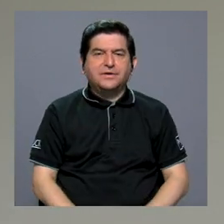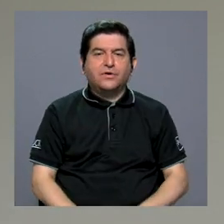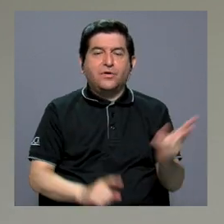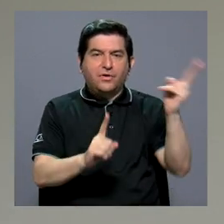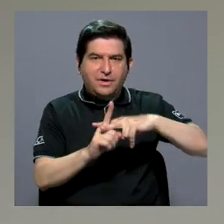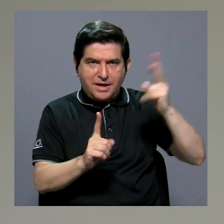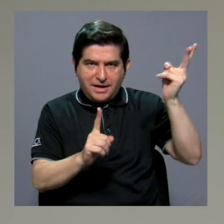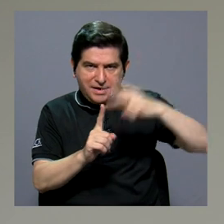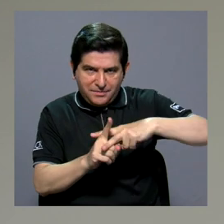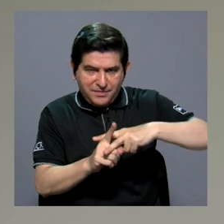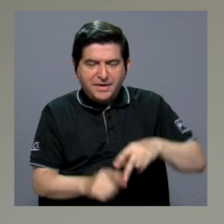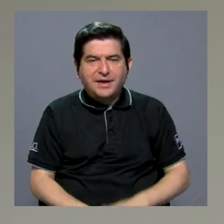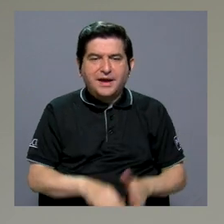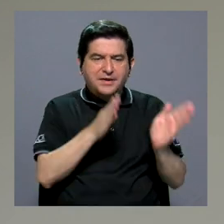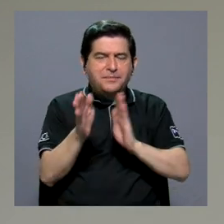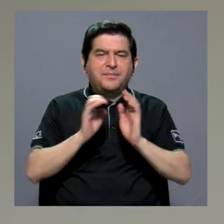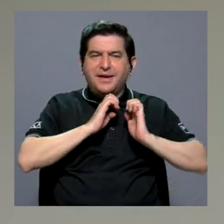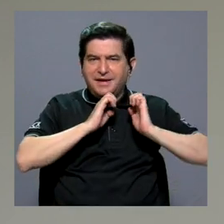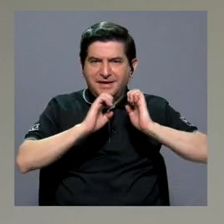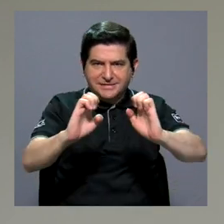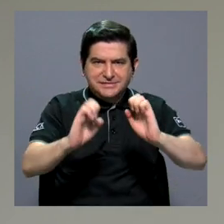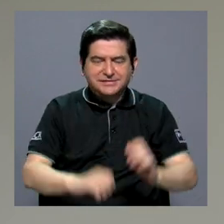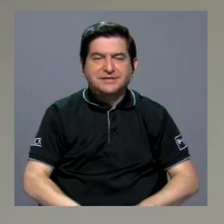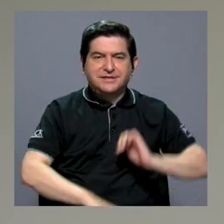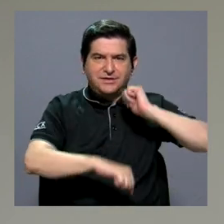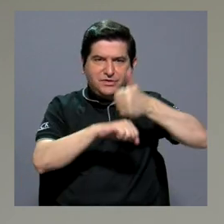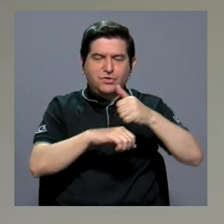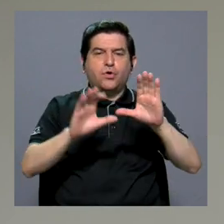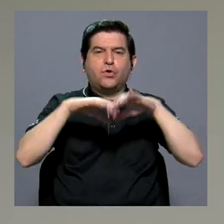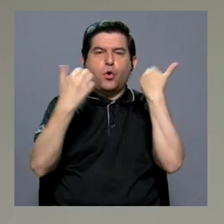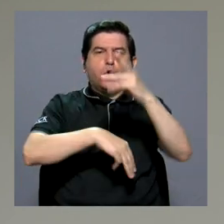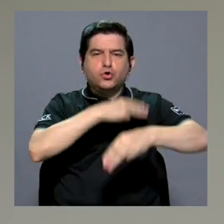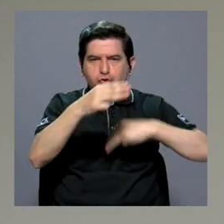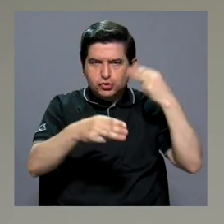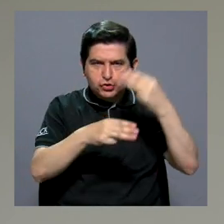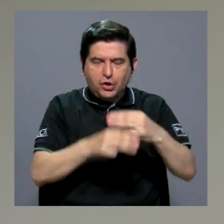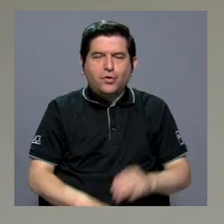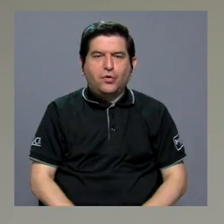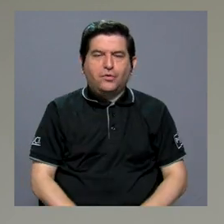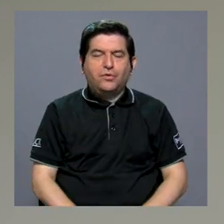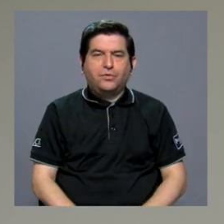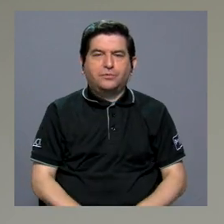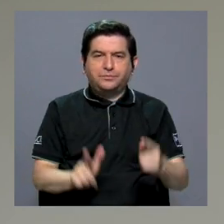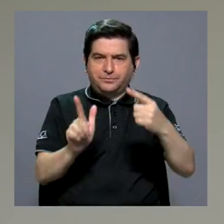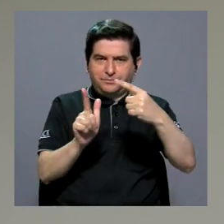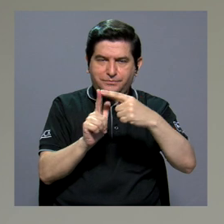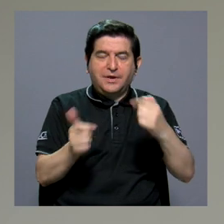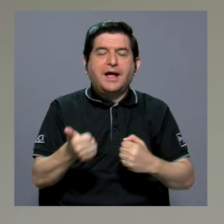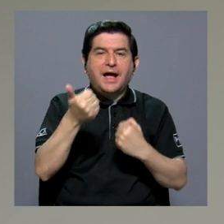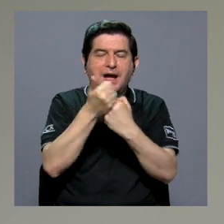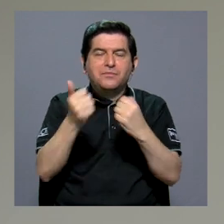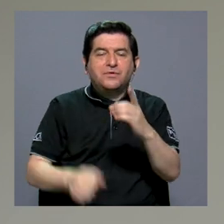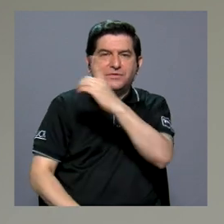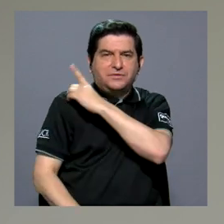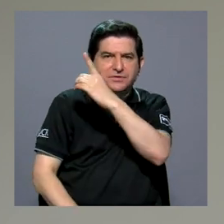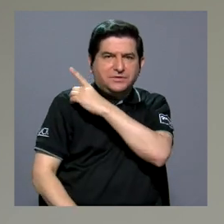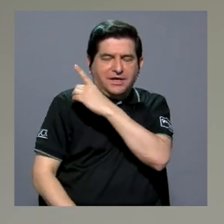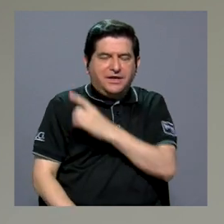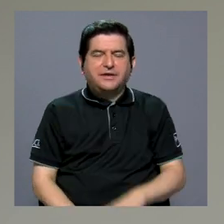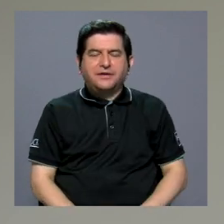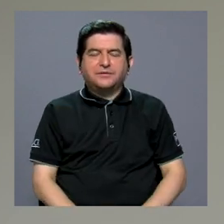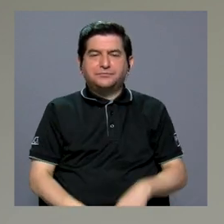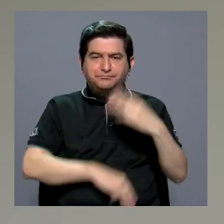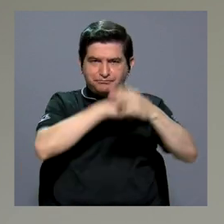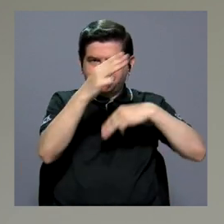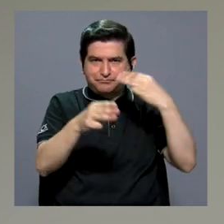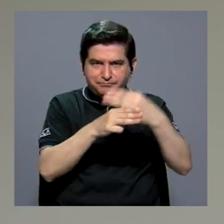es darle ejecución al plan estratégico que define el Consejo Mundial y por otro lado apoyar a la